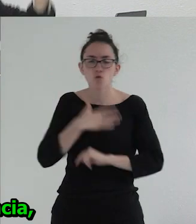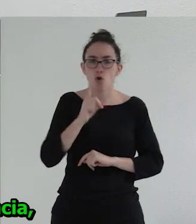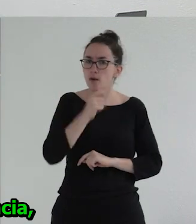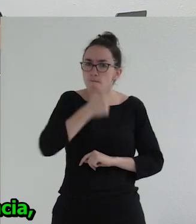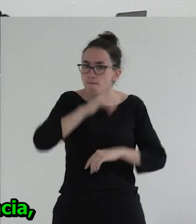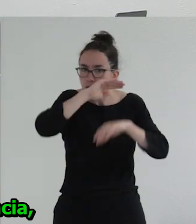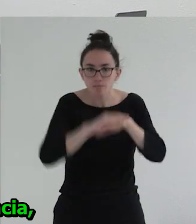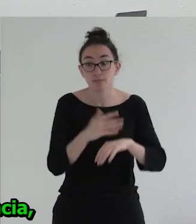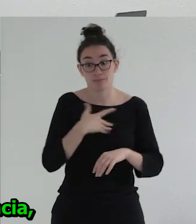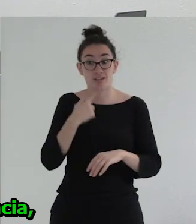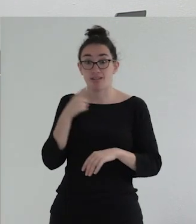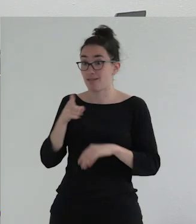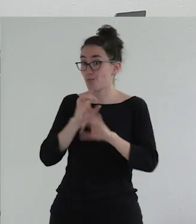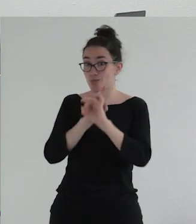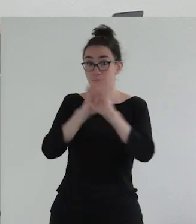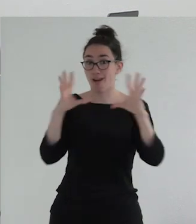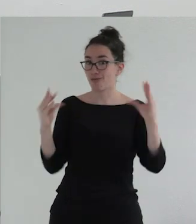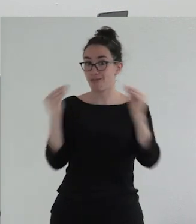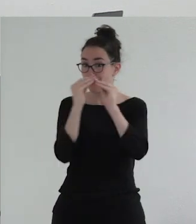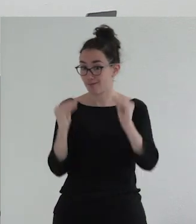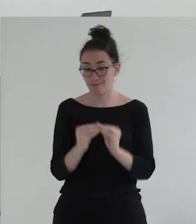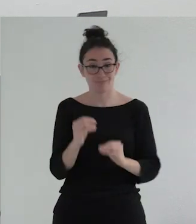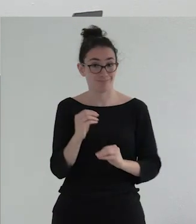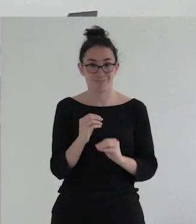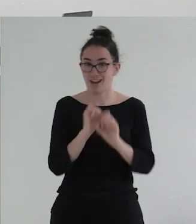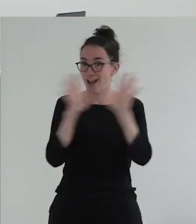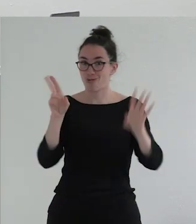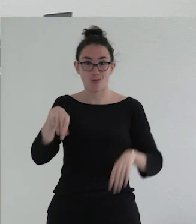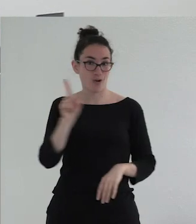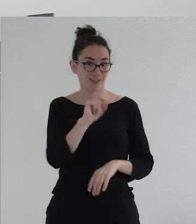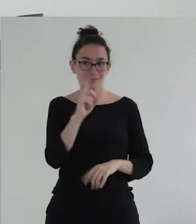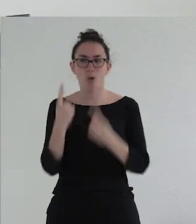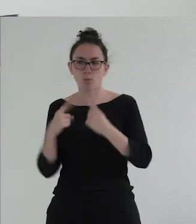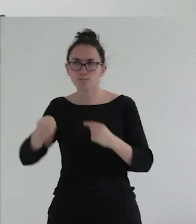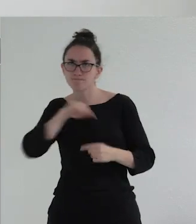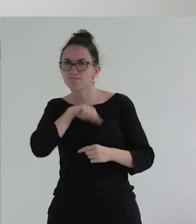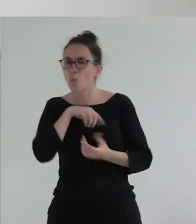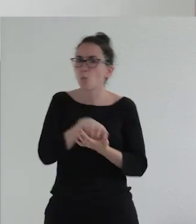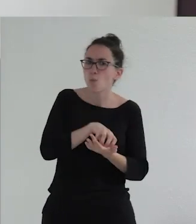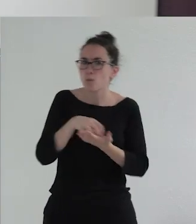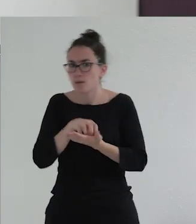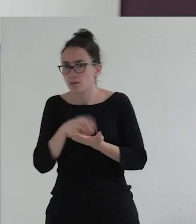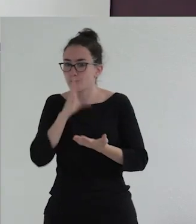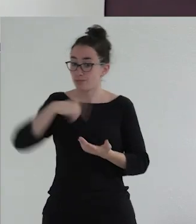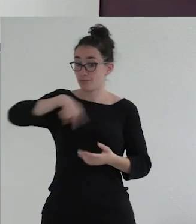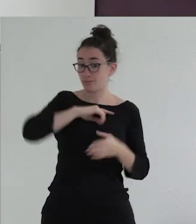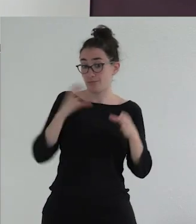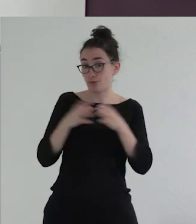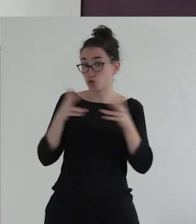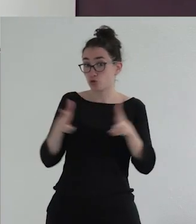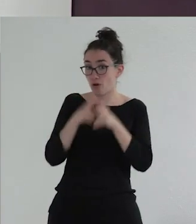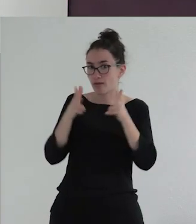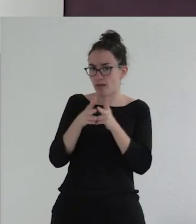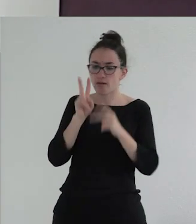es tan evidente esa concordancia, que hay cosas que están en duda y entonces cabría ver qué hacemos como sociedad para